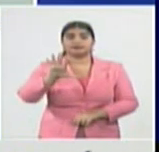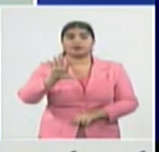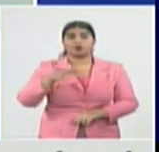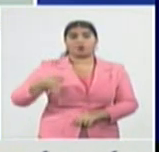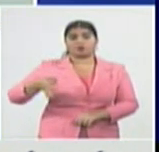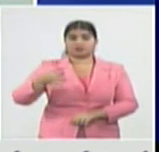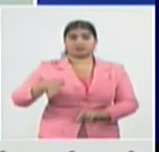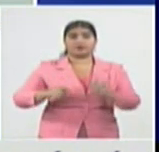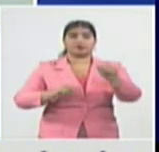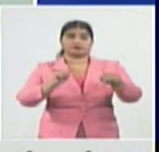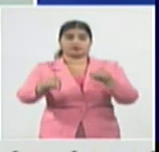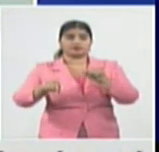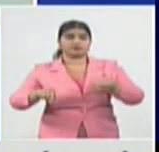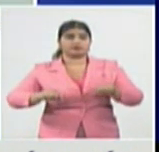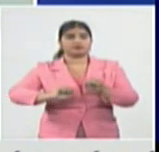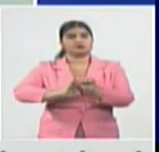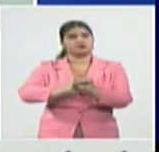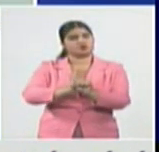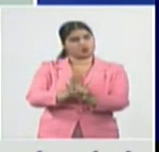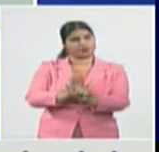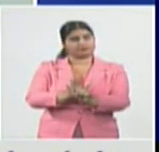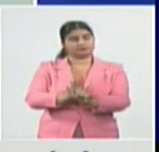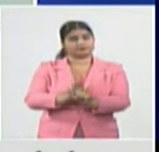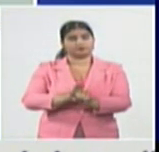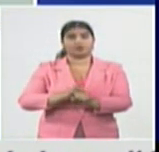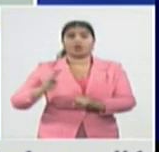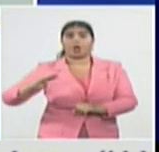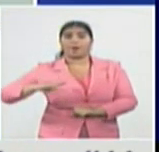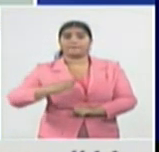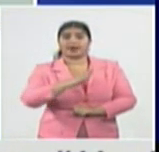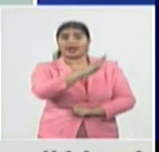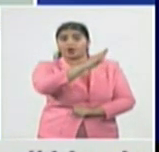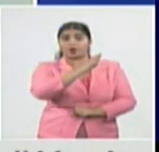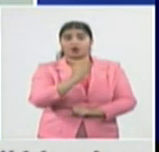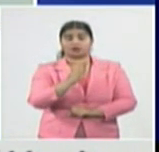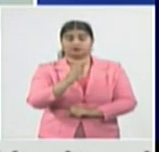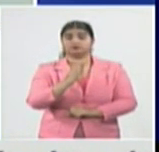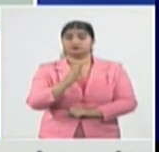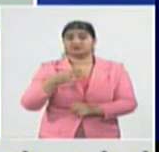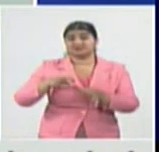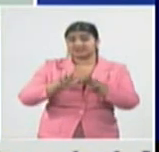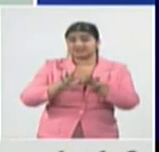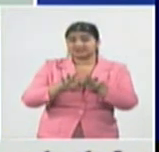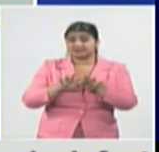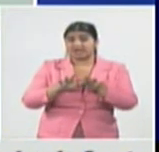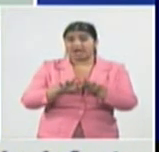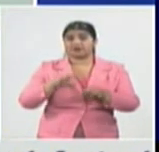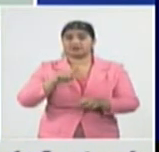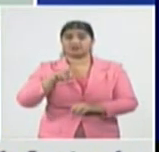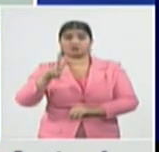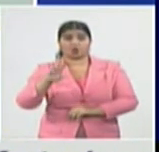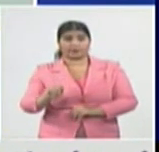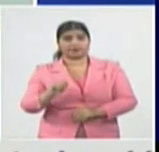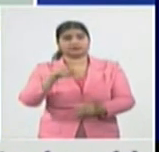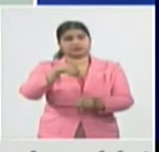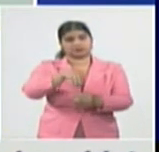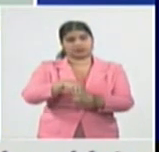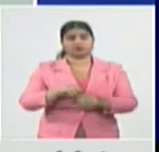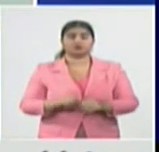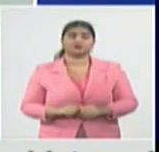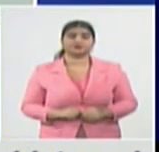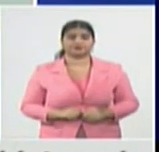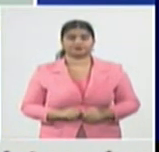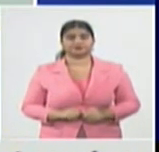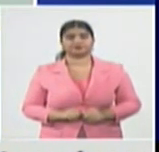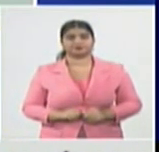sigue poniendo en tensión, a las autoridades del territorio, 120 casos confirmados, Baracoa, al cierre del